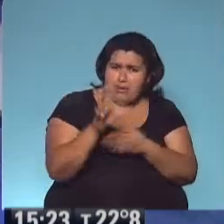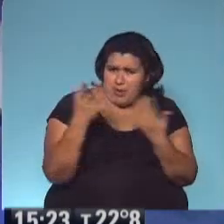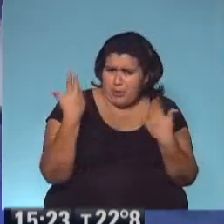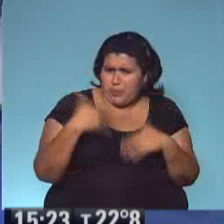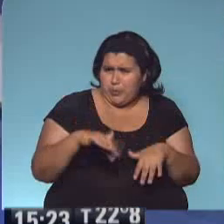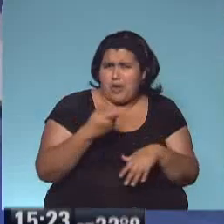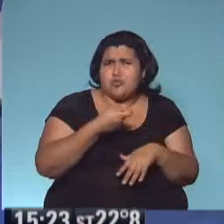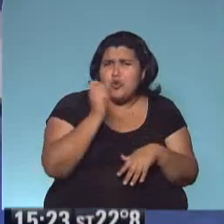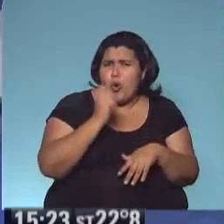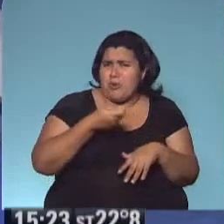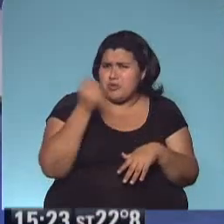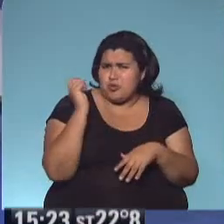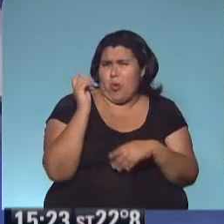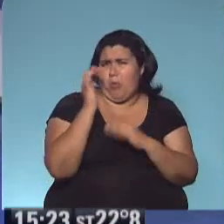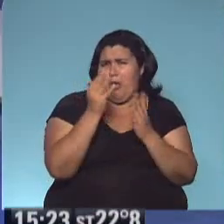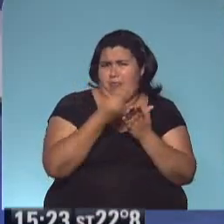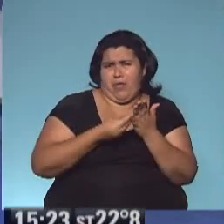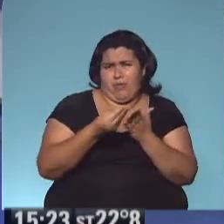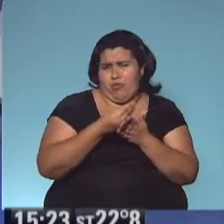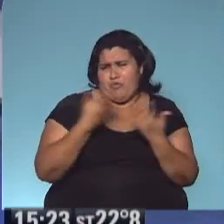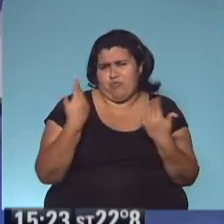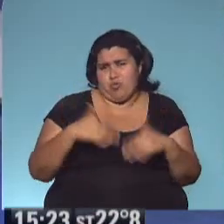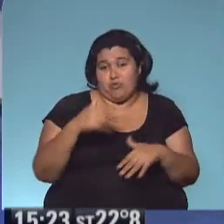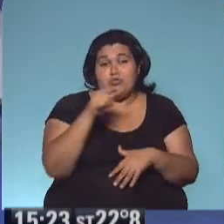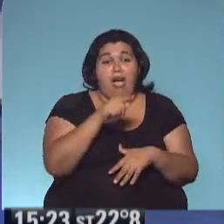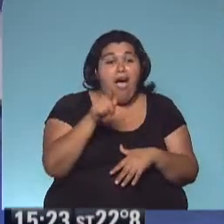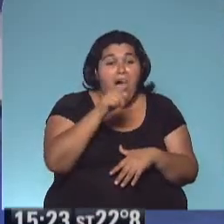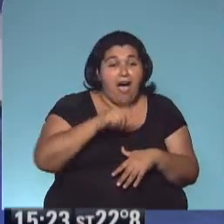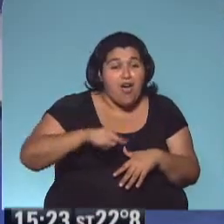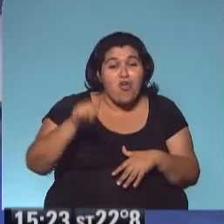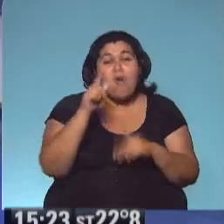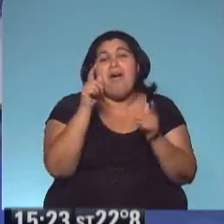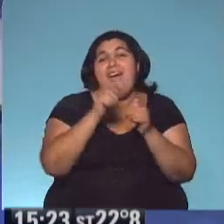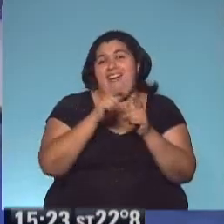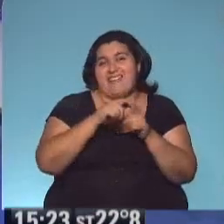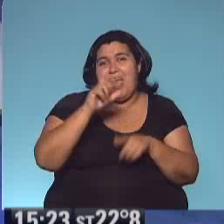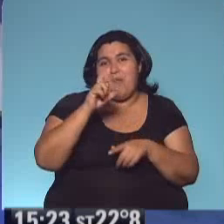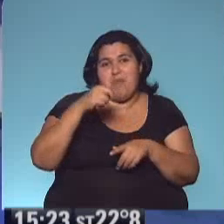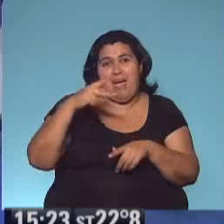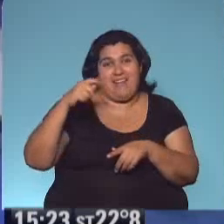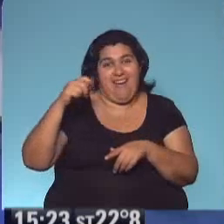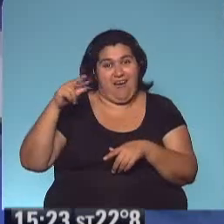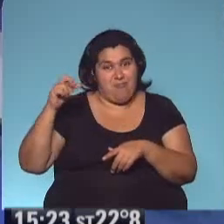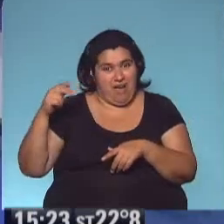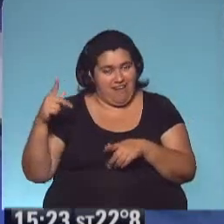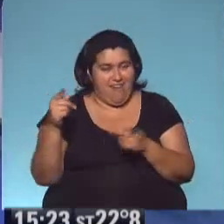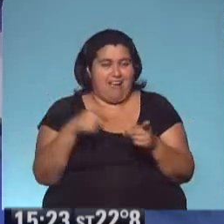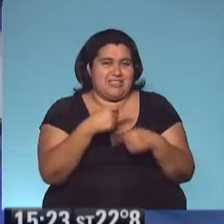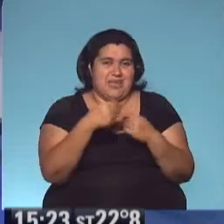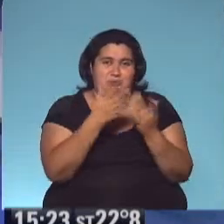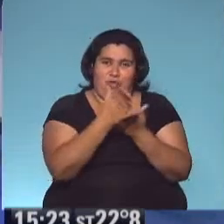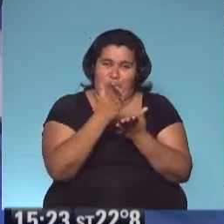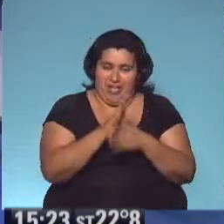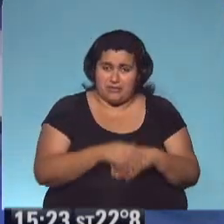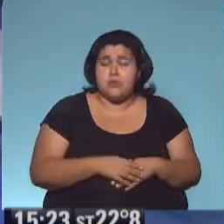montón de dibujos a arroba canalpacapaca, arroba seguimos educando. Bueno, tenemos un momento